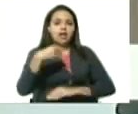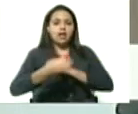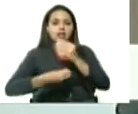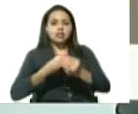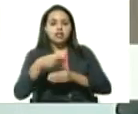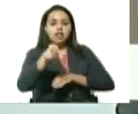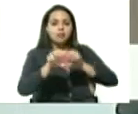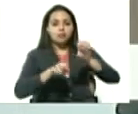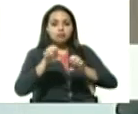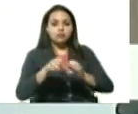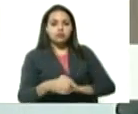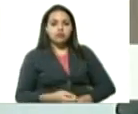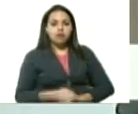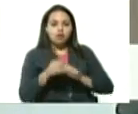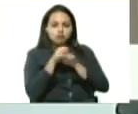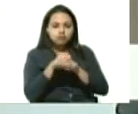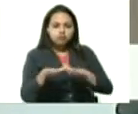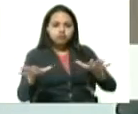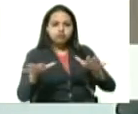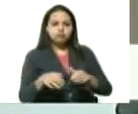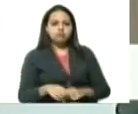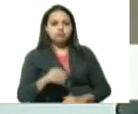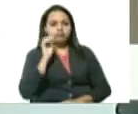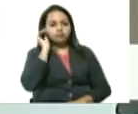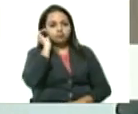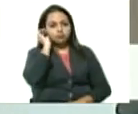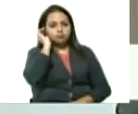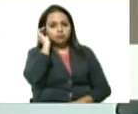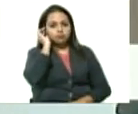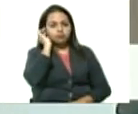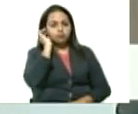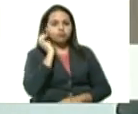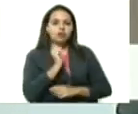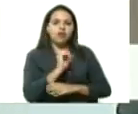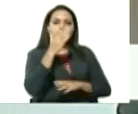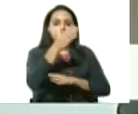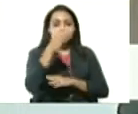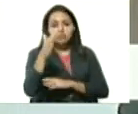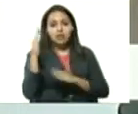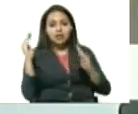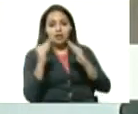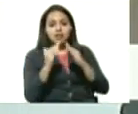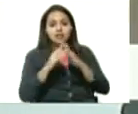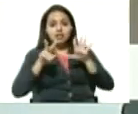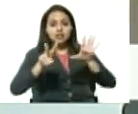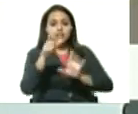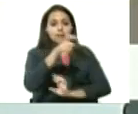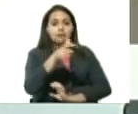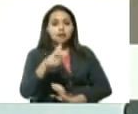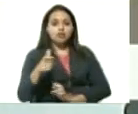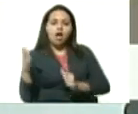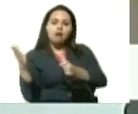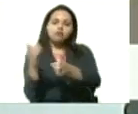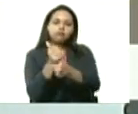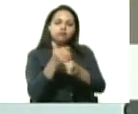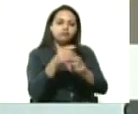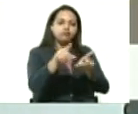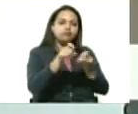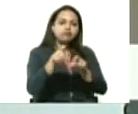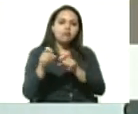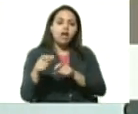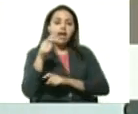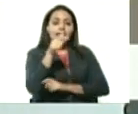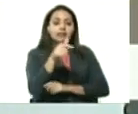despistaje ampliado y personalizado estamos en el casa por casa estos siete casos los captamos en ese